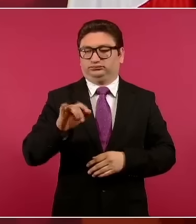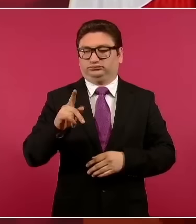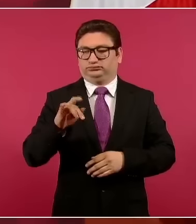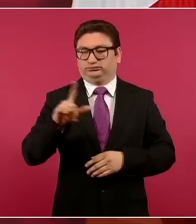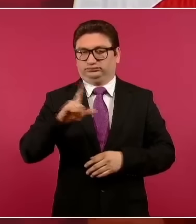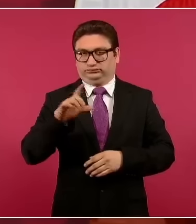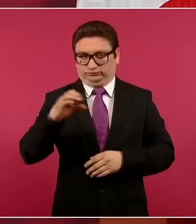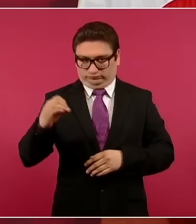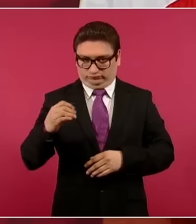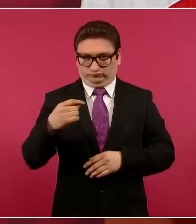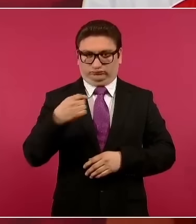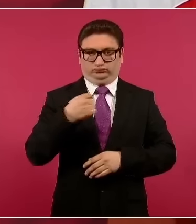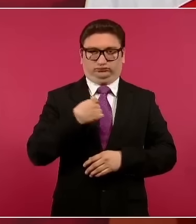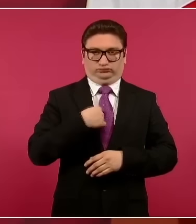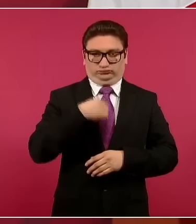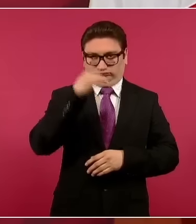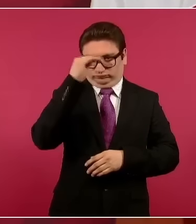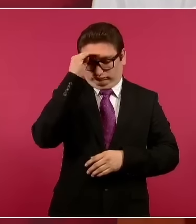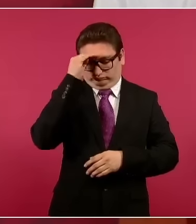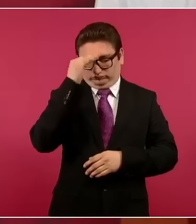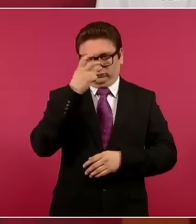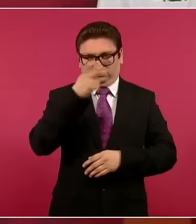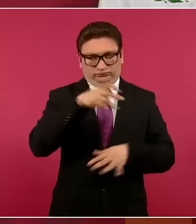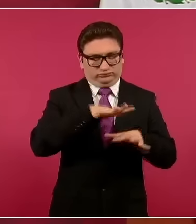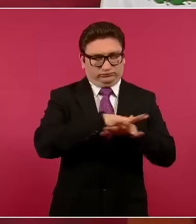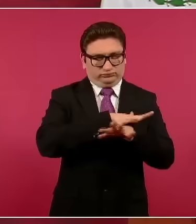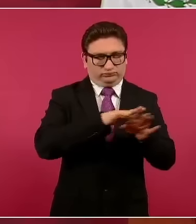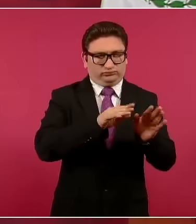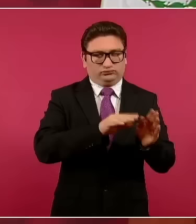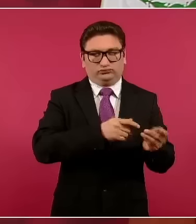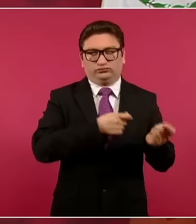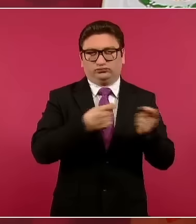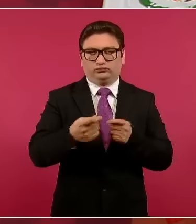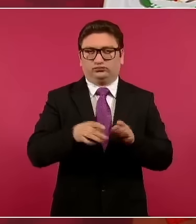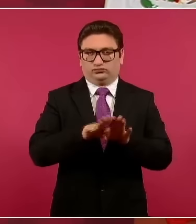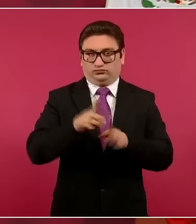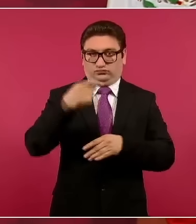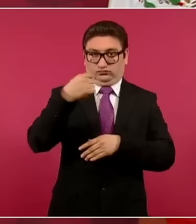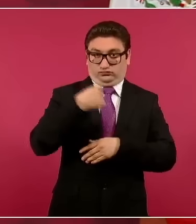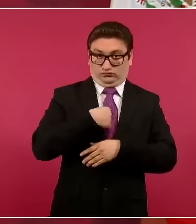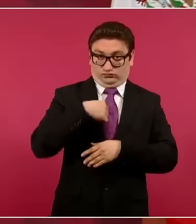Yo ya no estoy pensando sólo en cómo terminar,